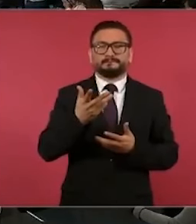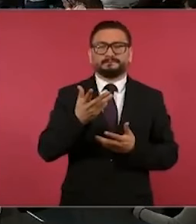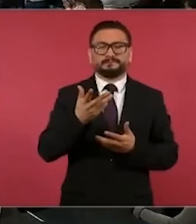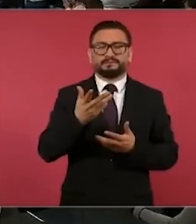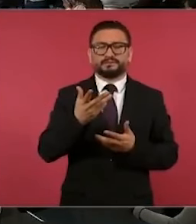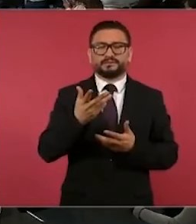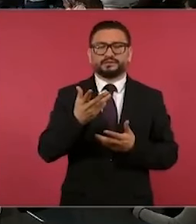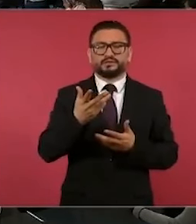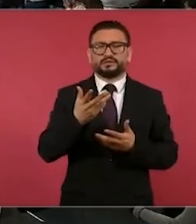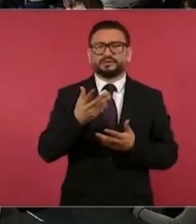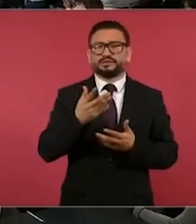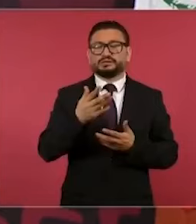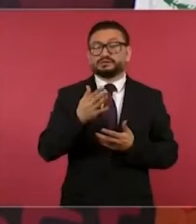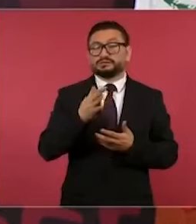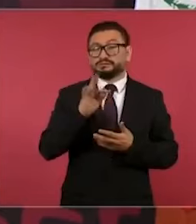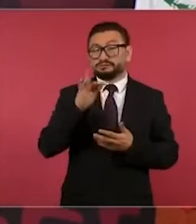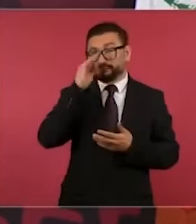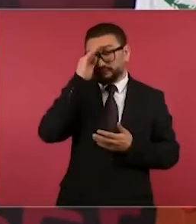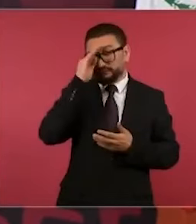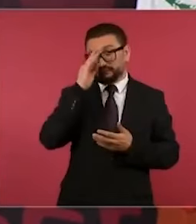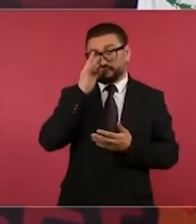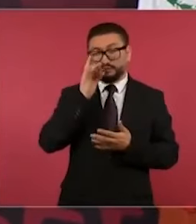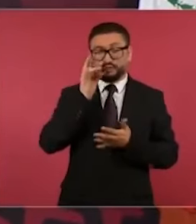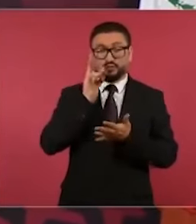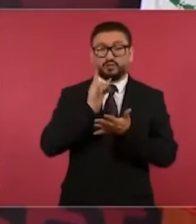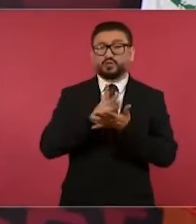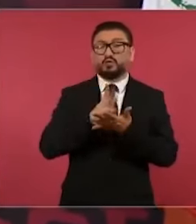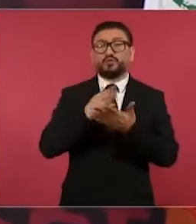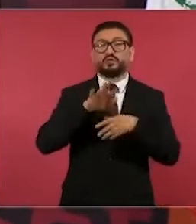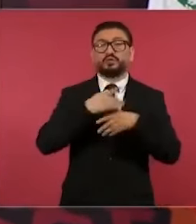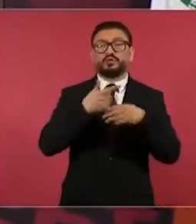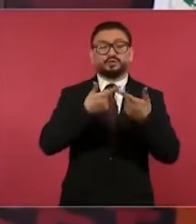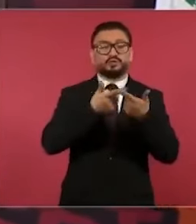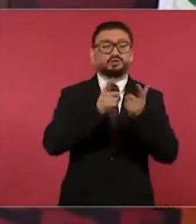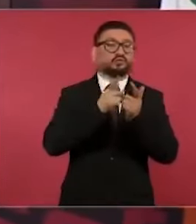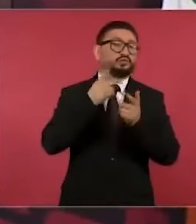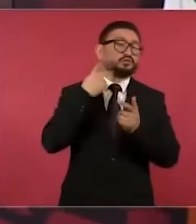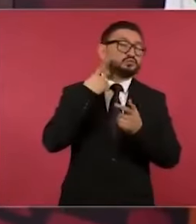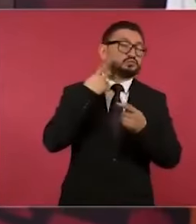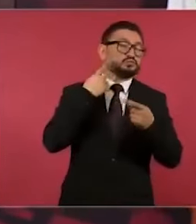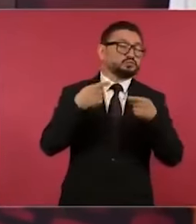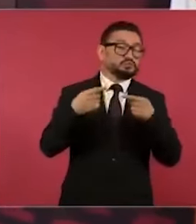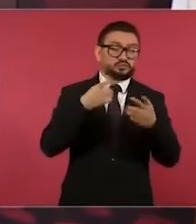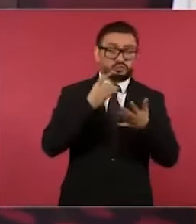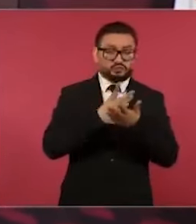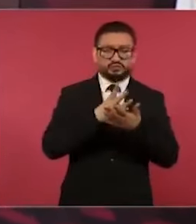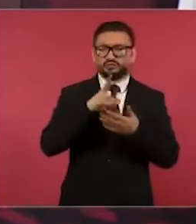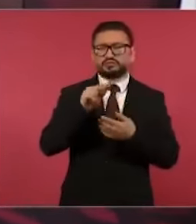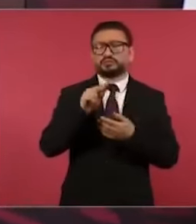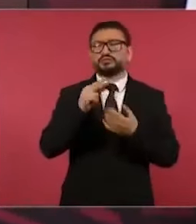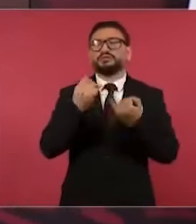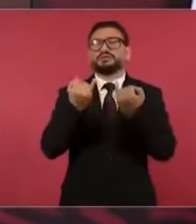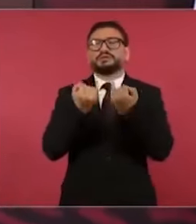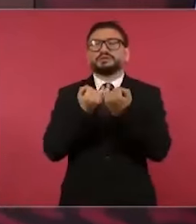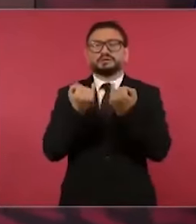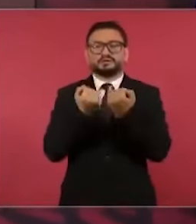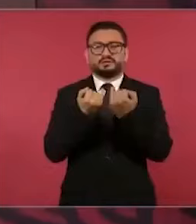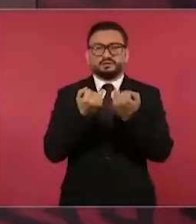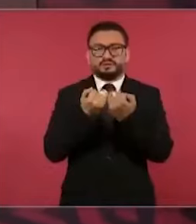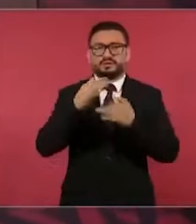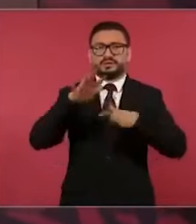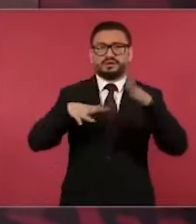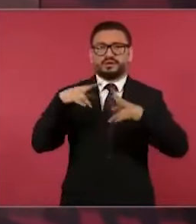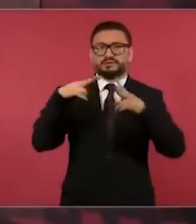de la lucha partidista, sino también porque hay